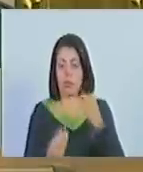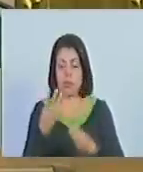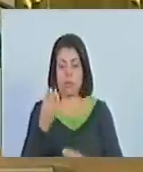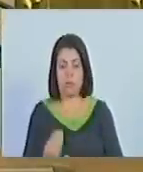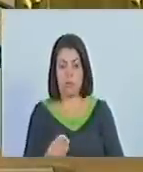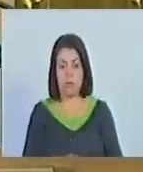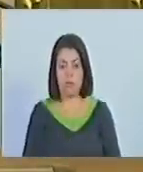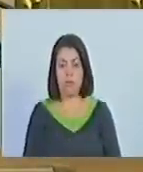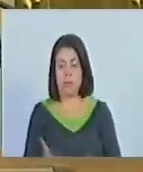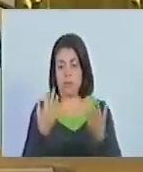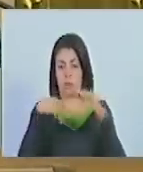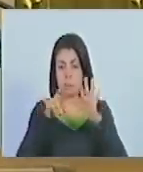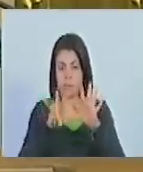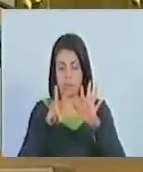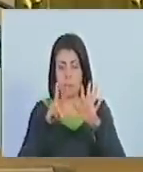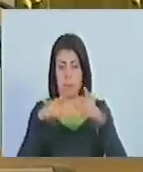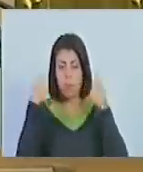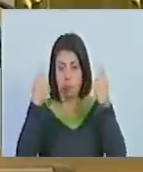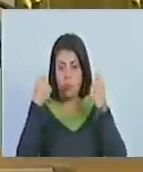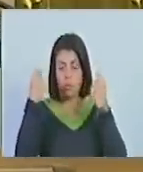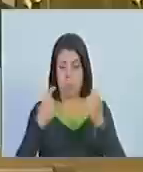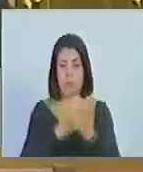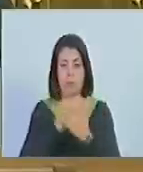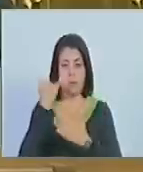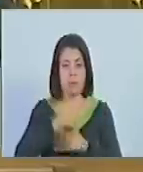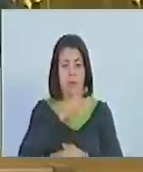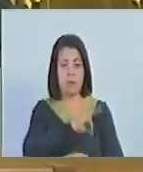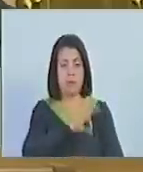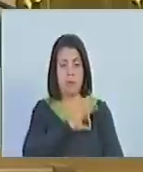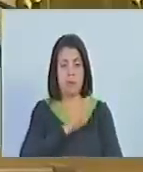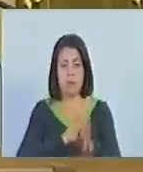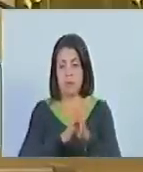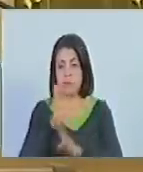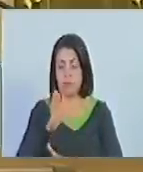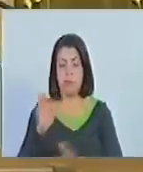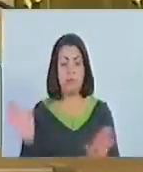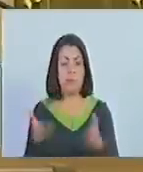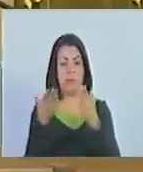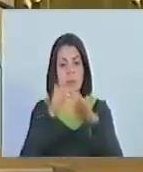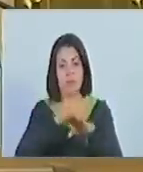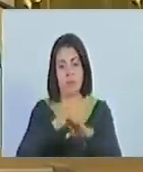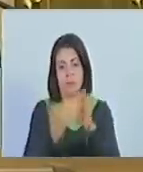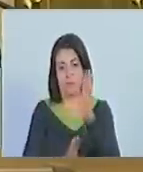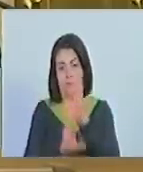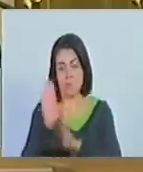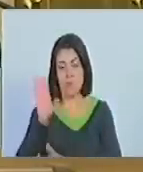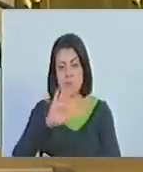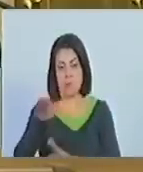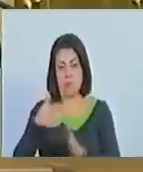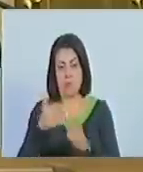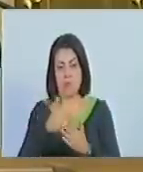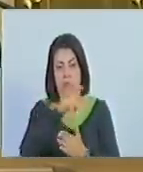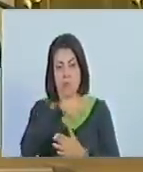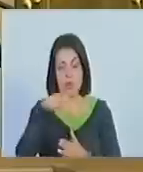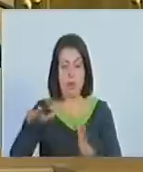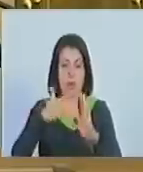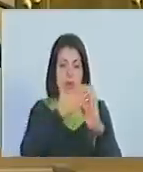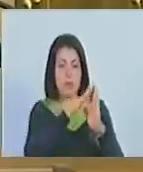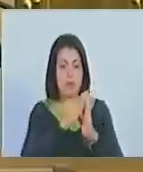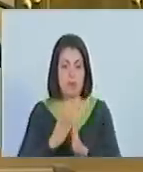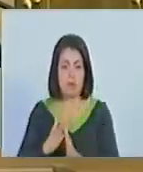comunales. Siete, promover los proyectos sociales que fomenten e impulsen el desarrollo endógeno de las